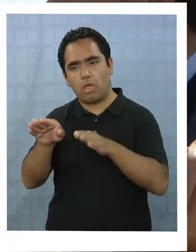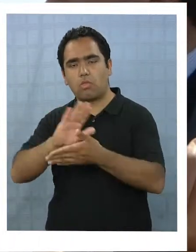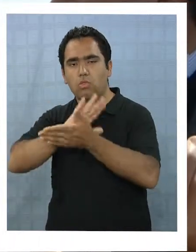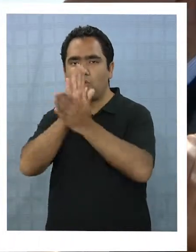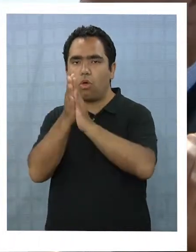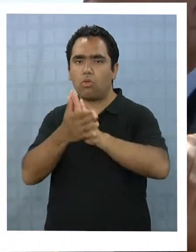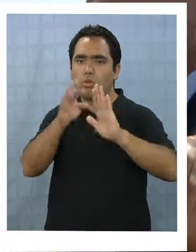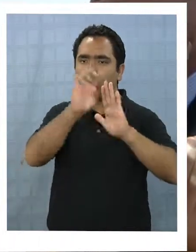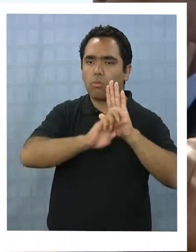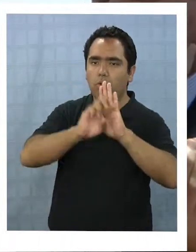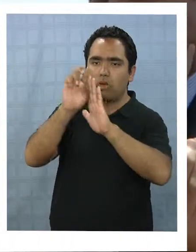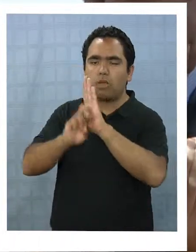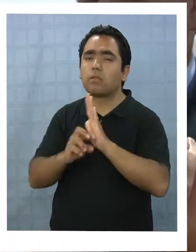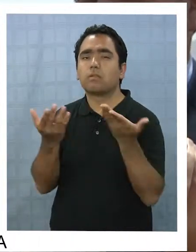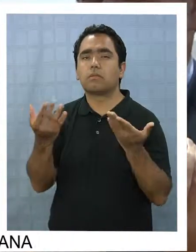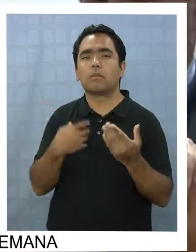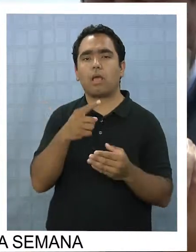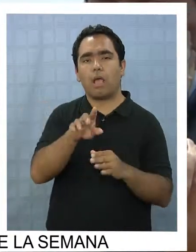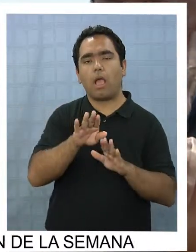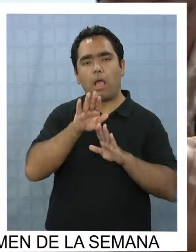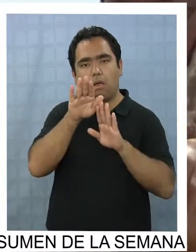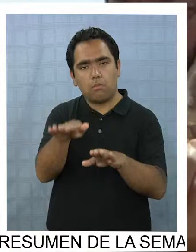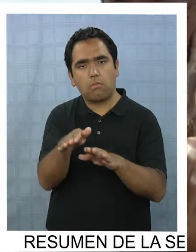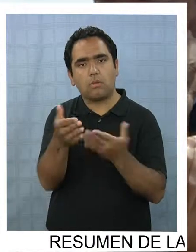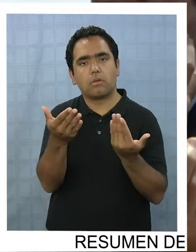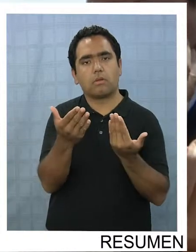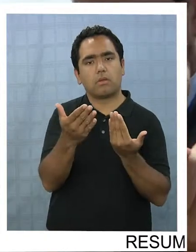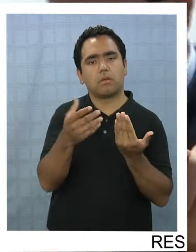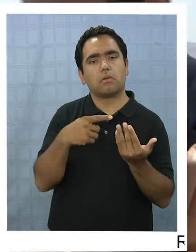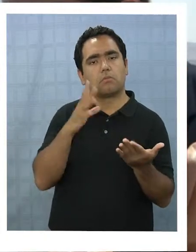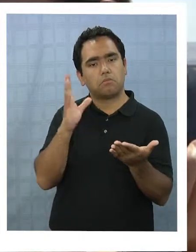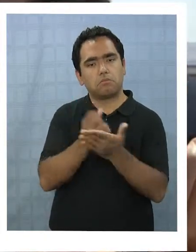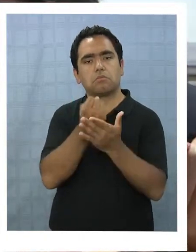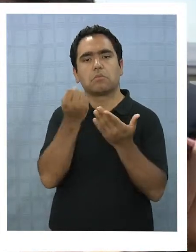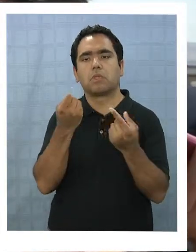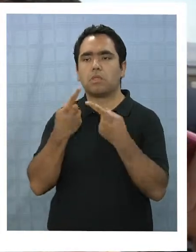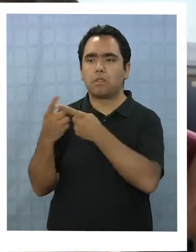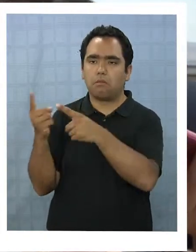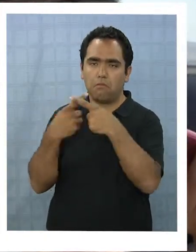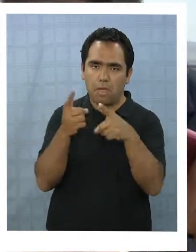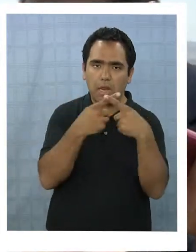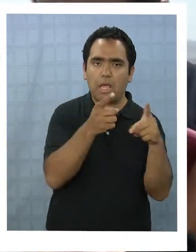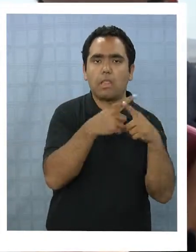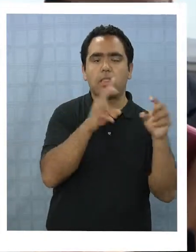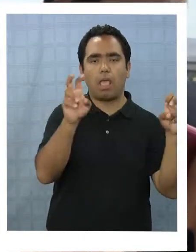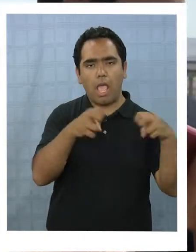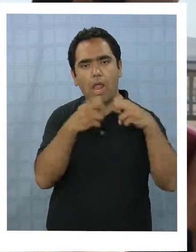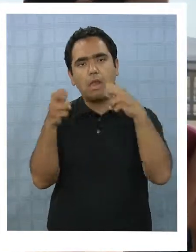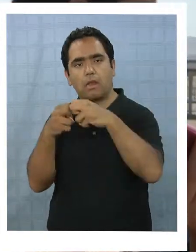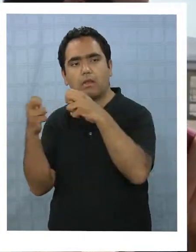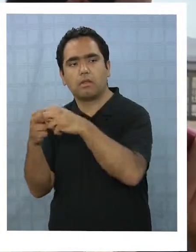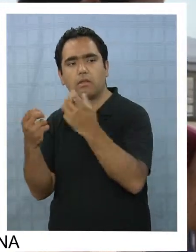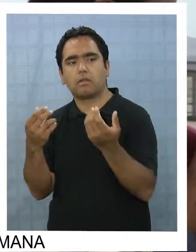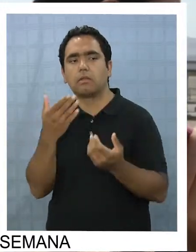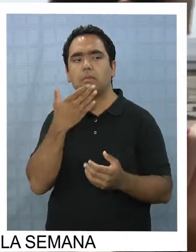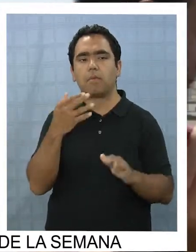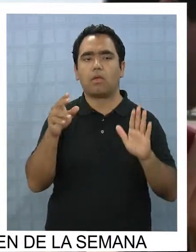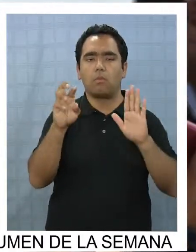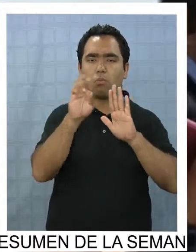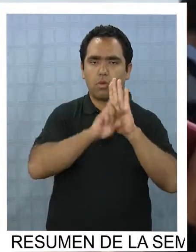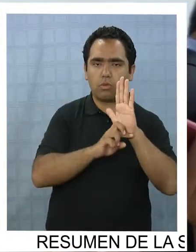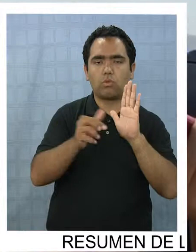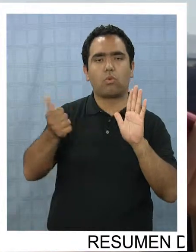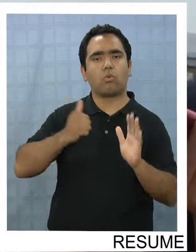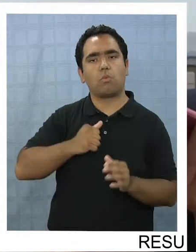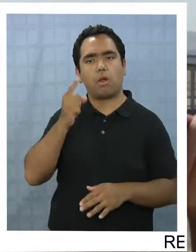que permitan justamente conseguir que tengamos una matriz diversificada y que los proyectos cumplan con